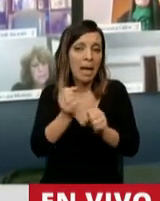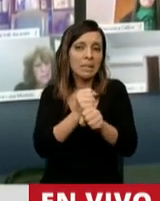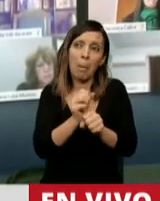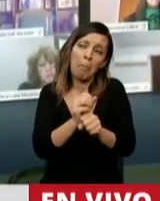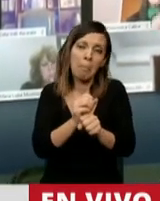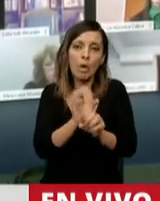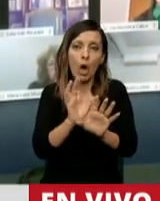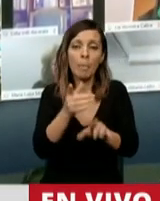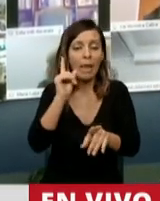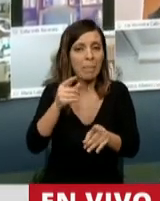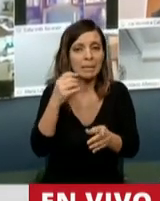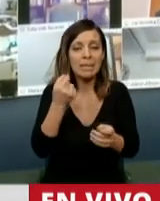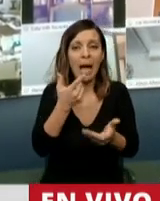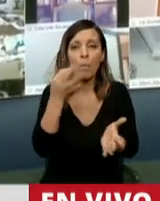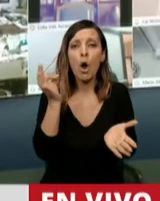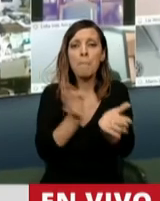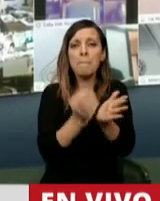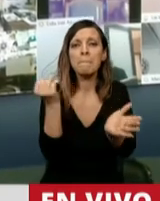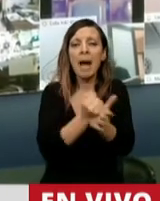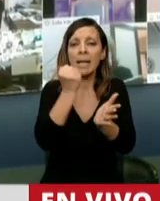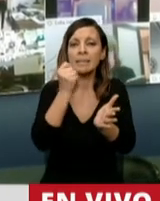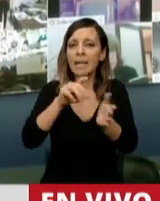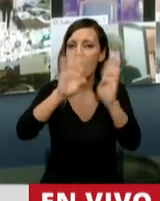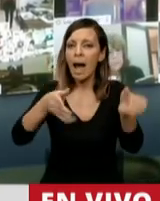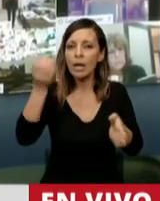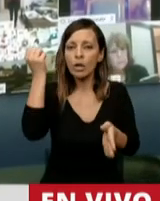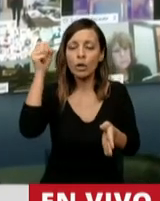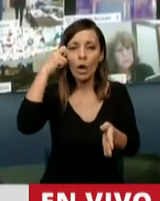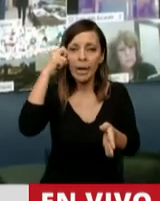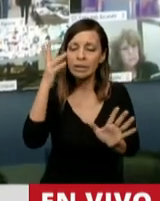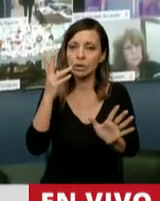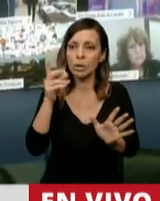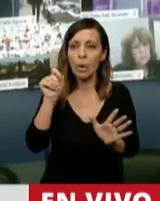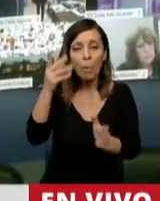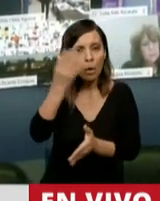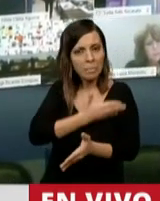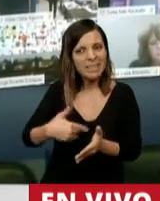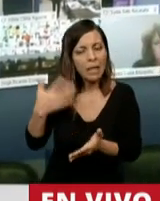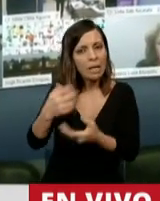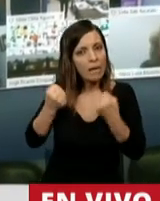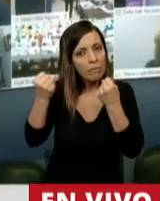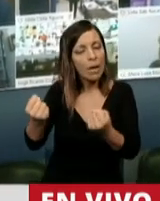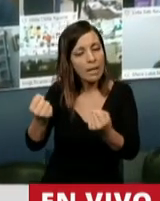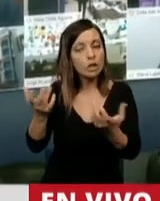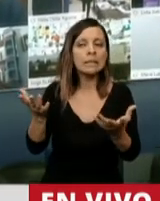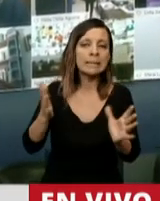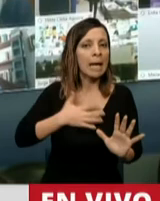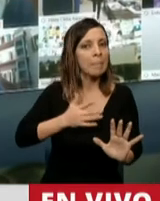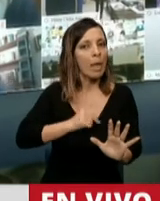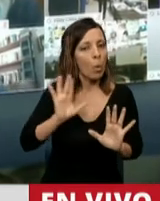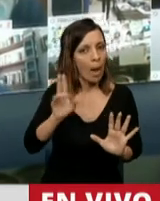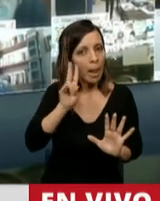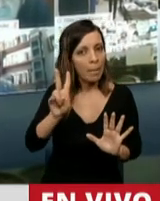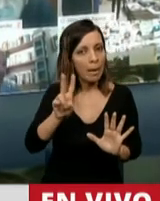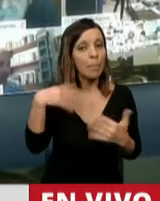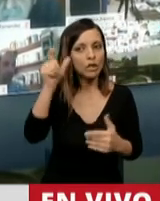deslegitima y mancha este honorable Congreso de la Nación que usted preside con tanto esfuerzo y tanta dedicación. Así que al señor